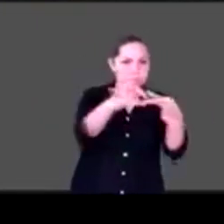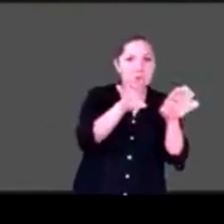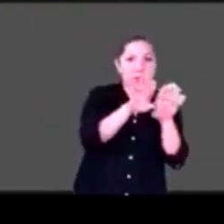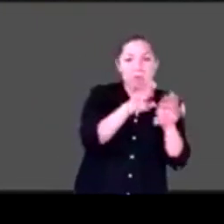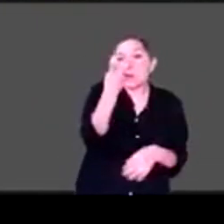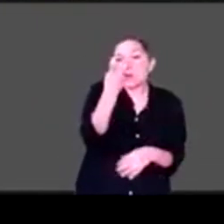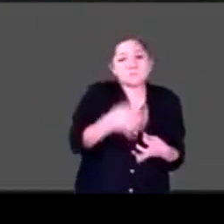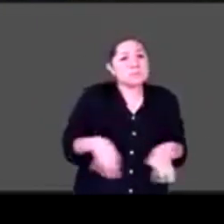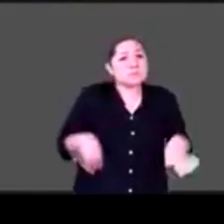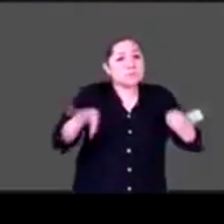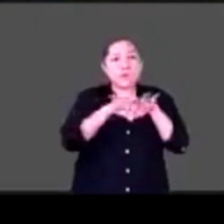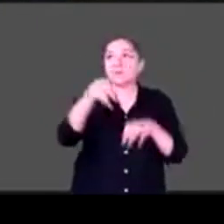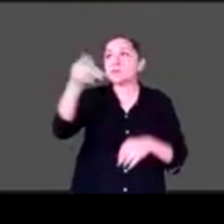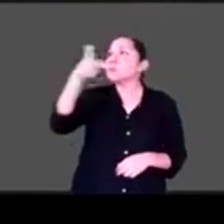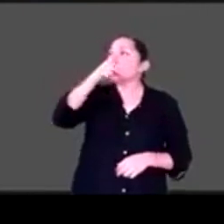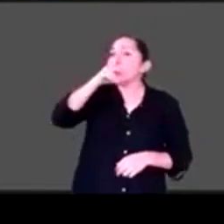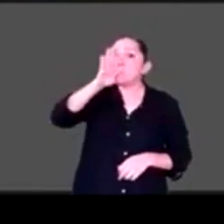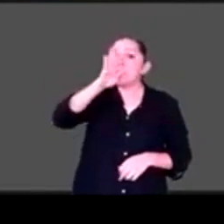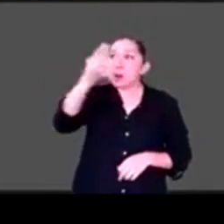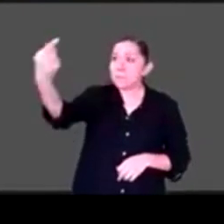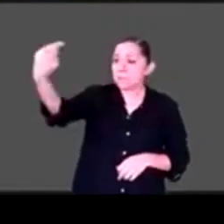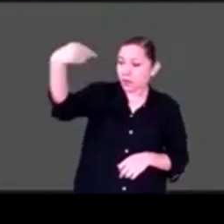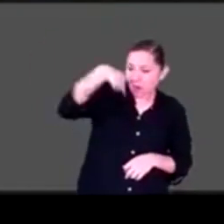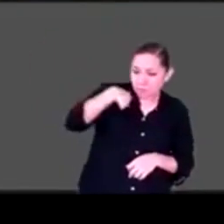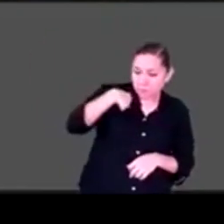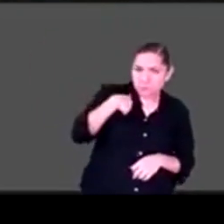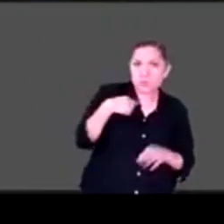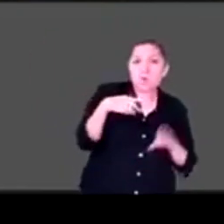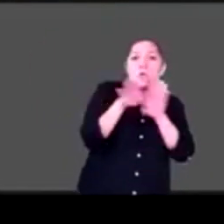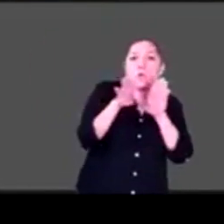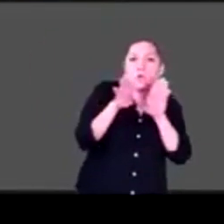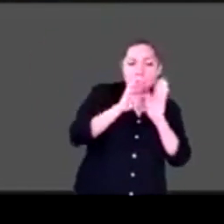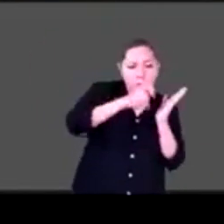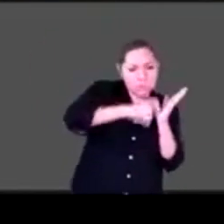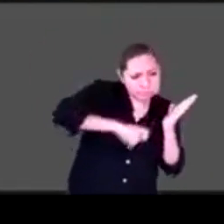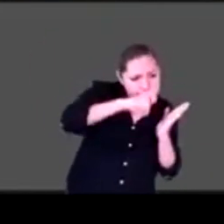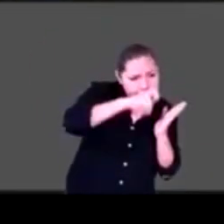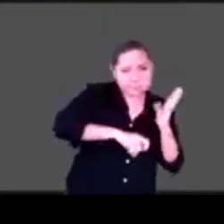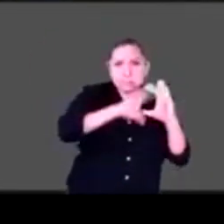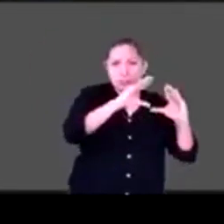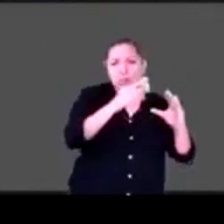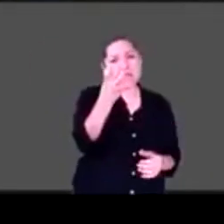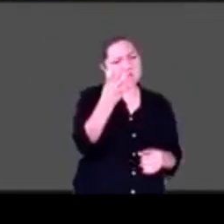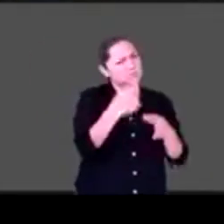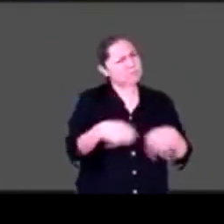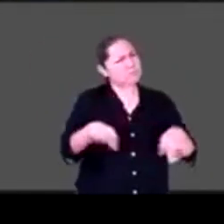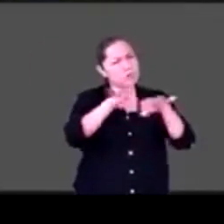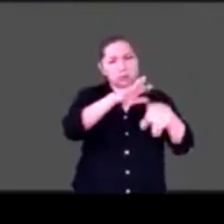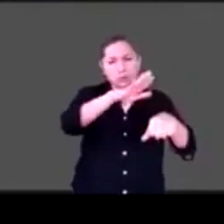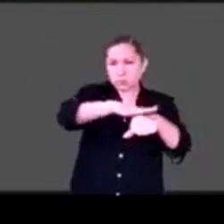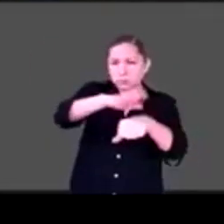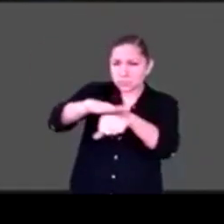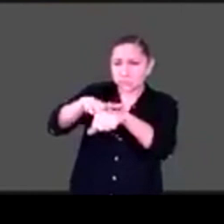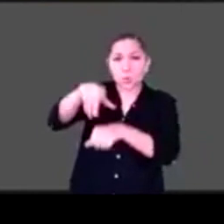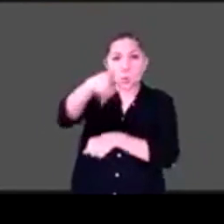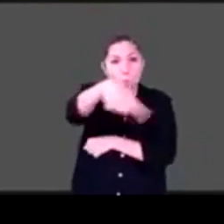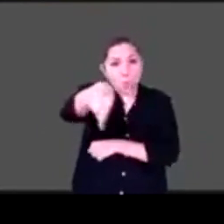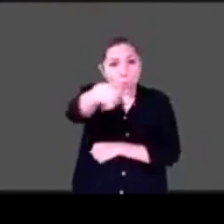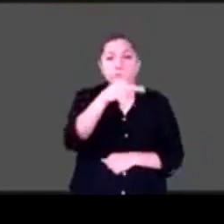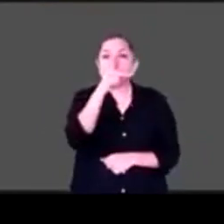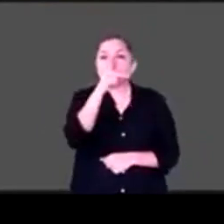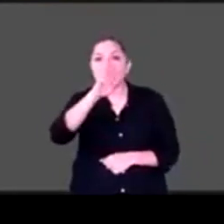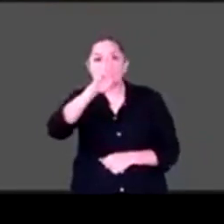Entonces, es fundamental, pienso yo, que los padres de familia que nos están viendo, de niñas, niños, adolescentes con discapacidad,